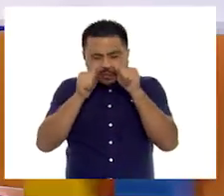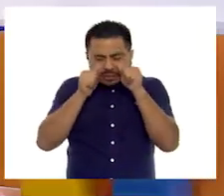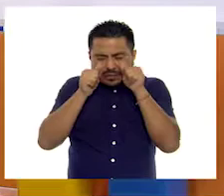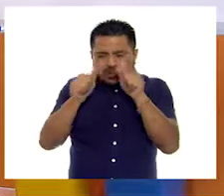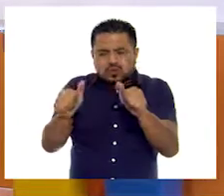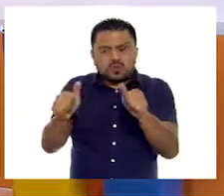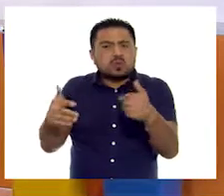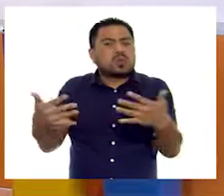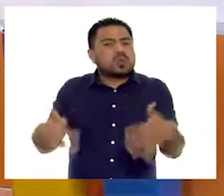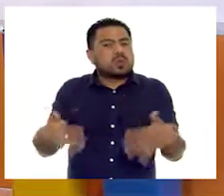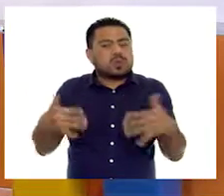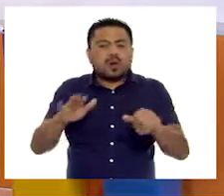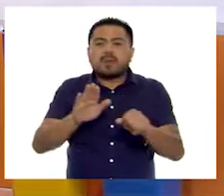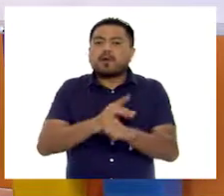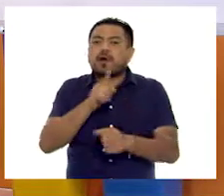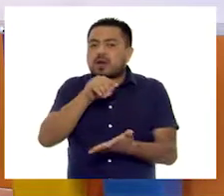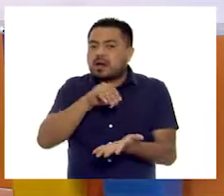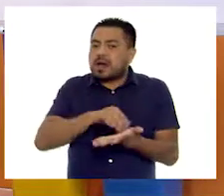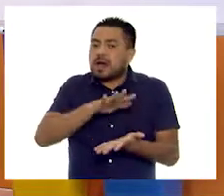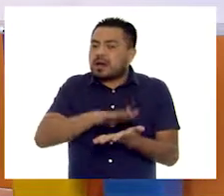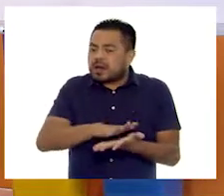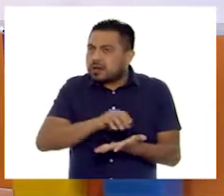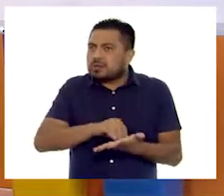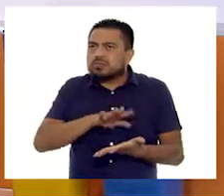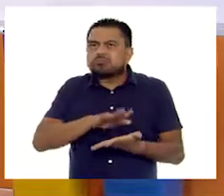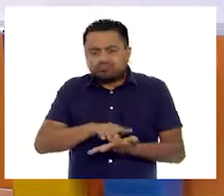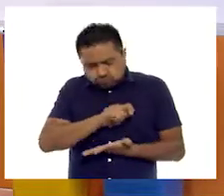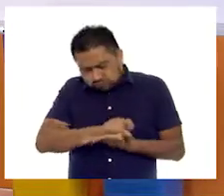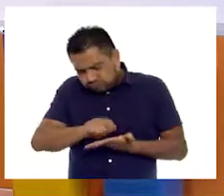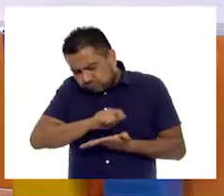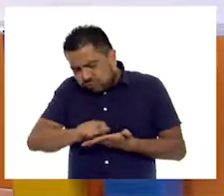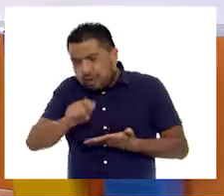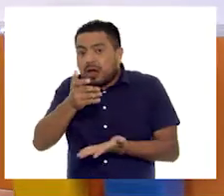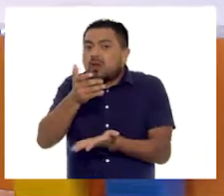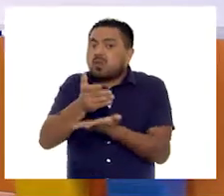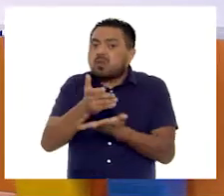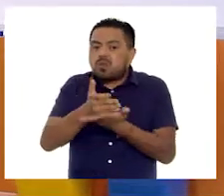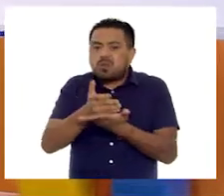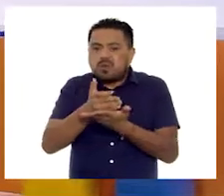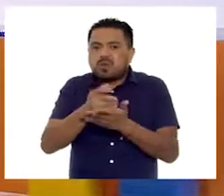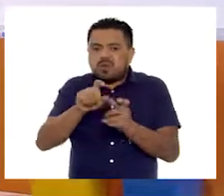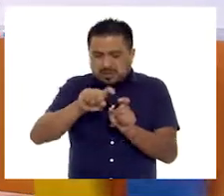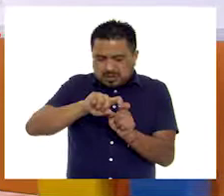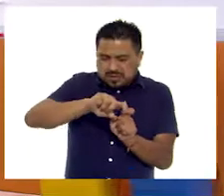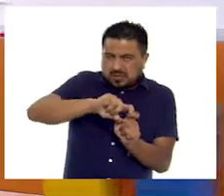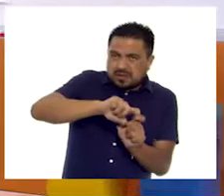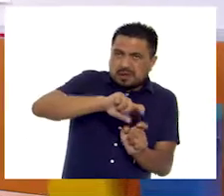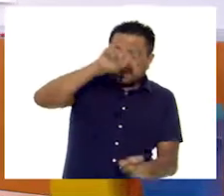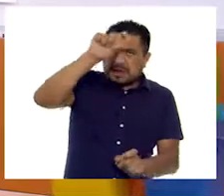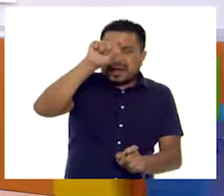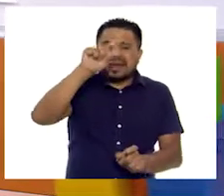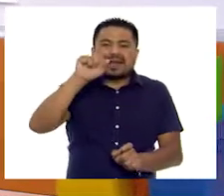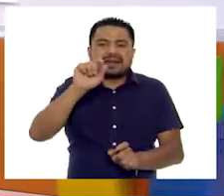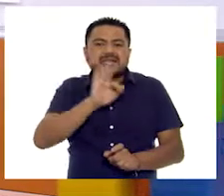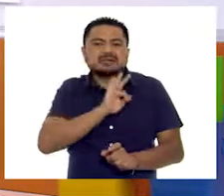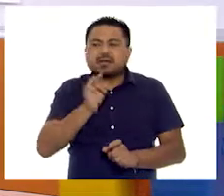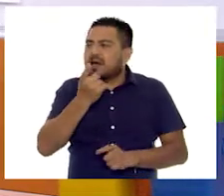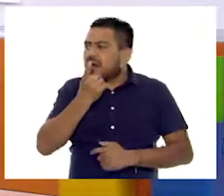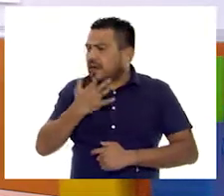presten mucha atención porque van a ir registrando ustedes en su libro con una rayita por cada alimento que nos